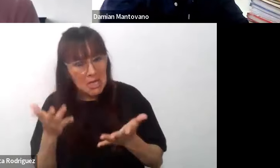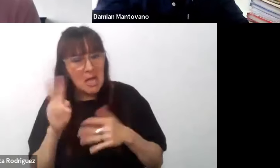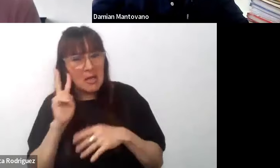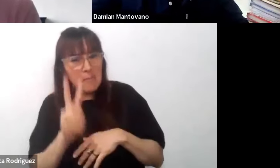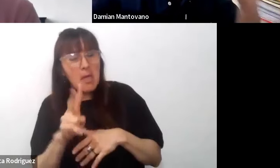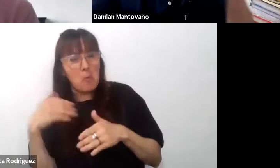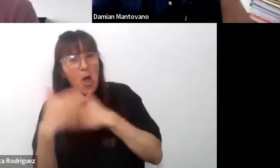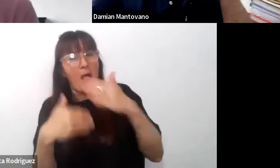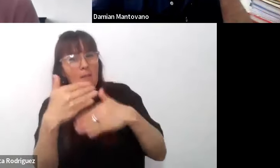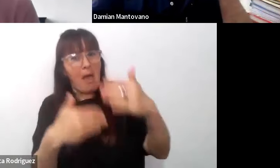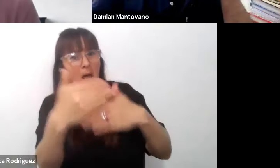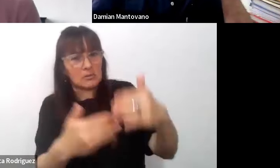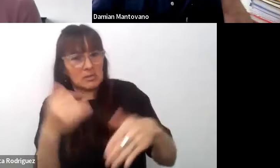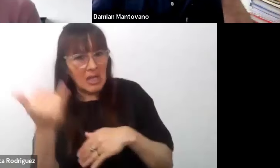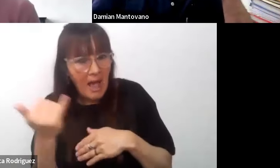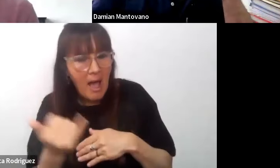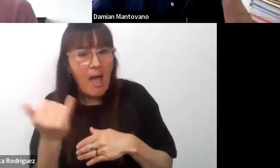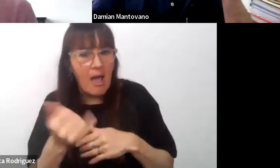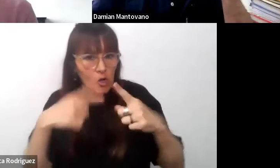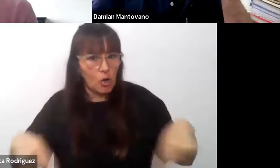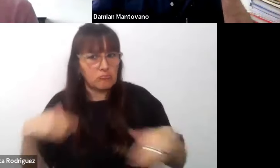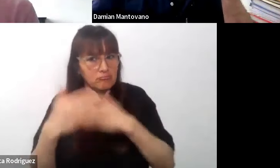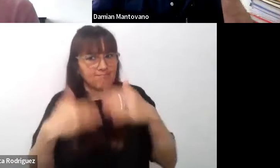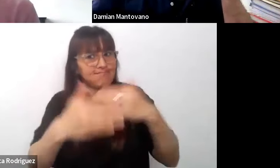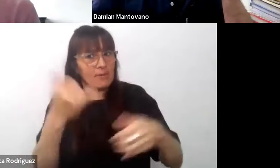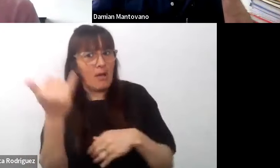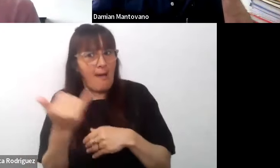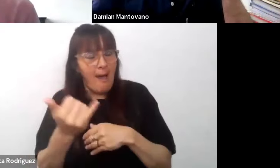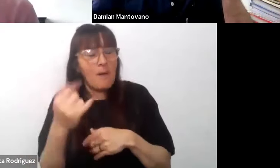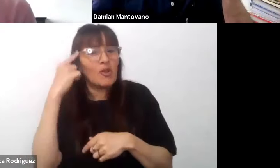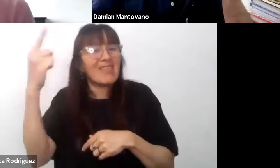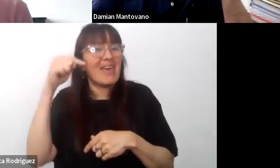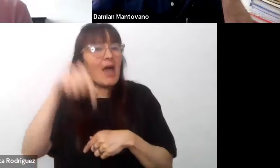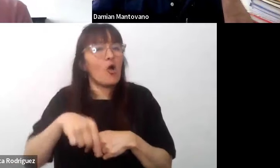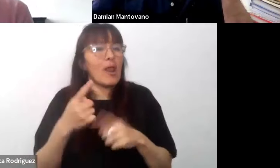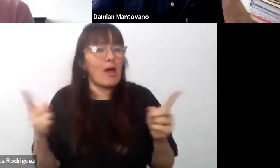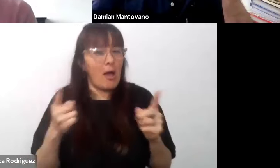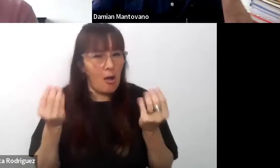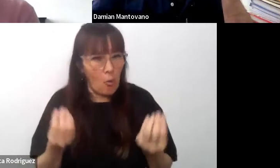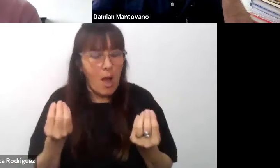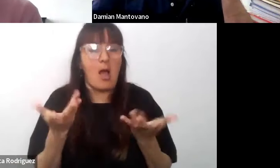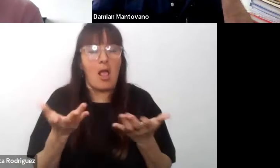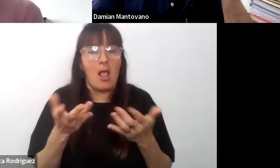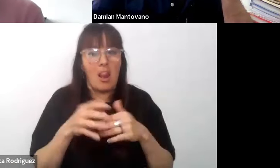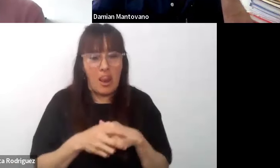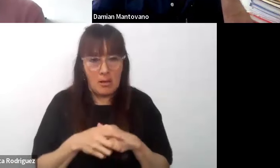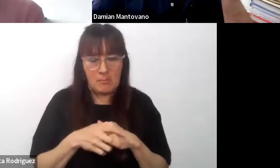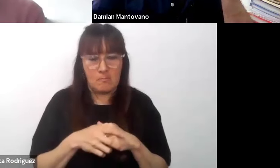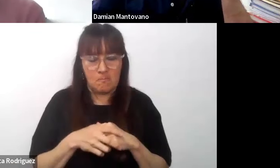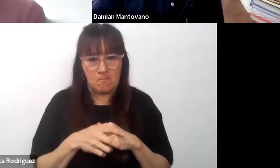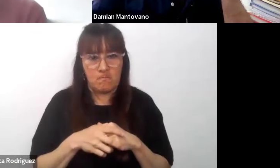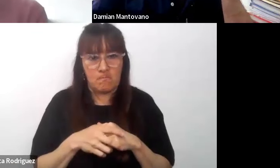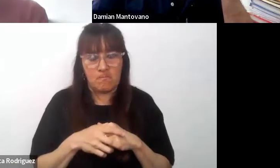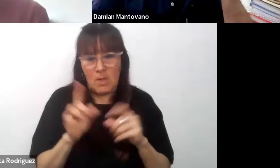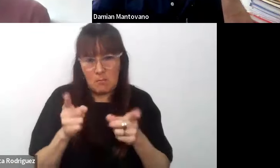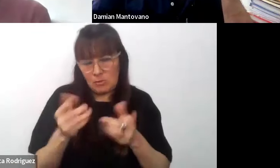avanzado mucho en muchas cosas pero la idea ahora es prolongar un poco lo que bueno en la línea